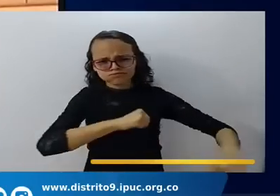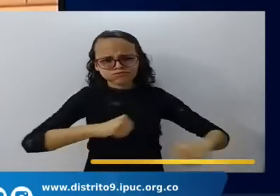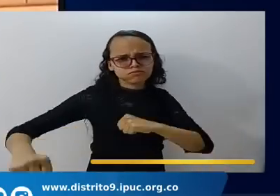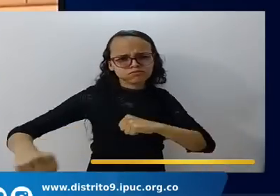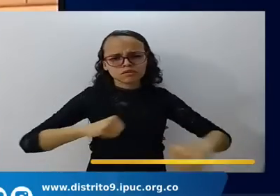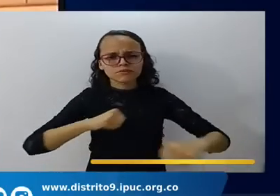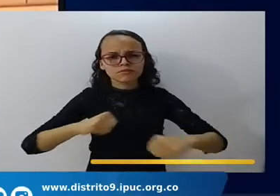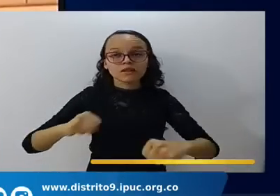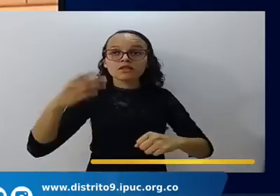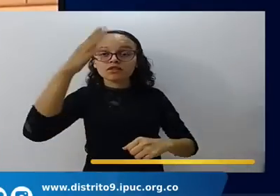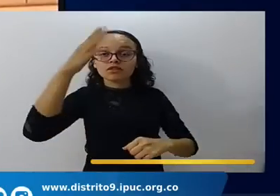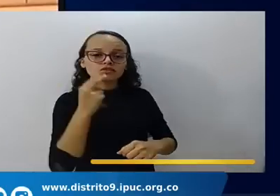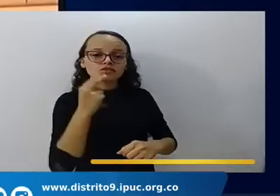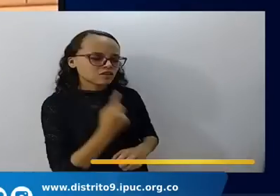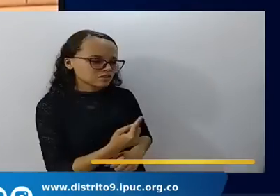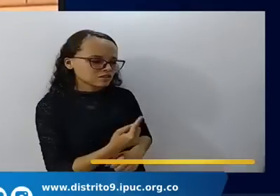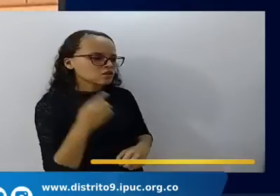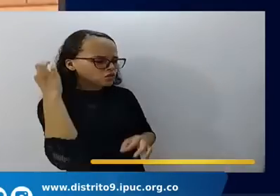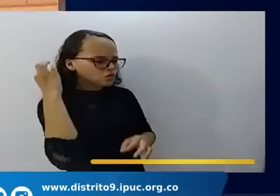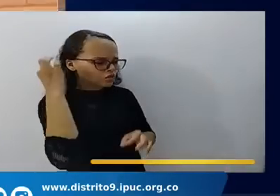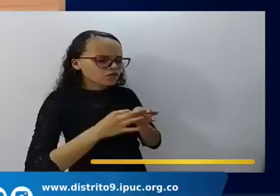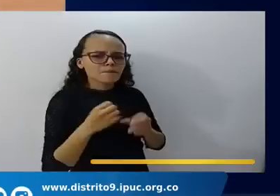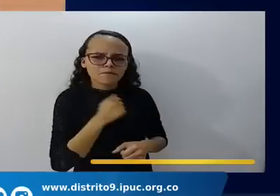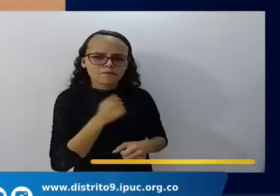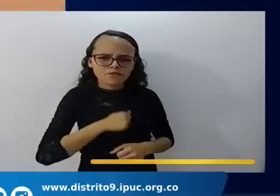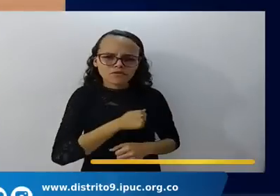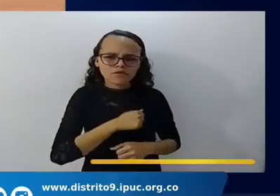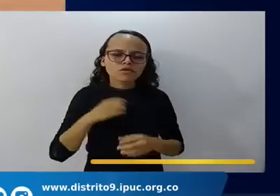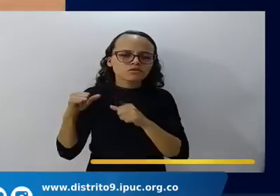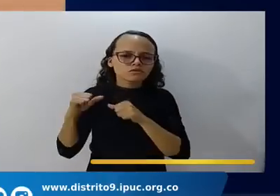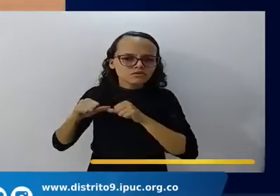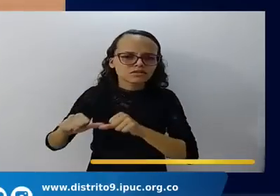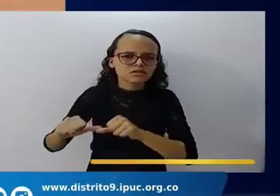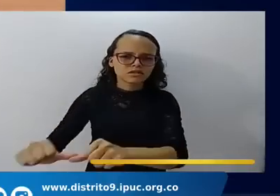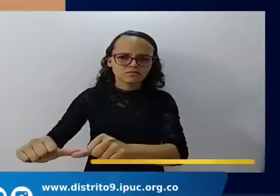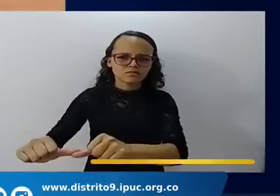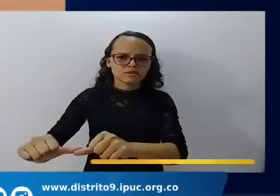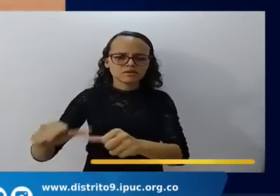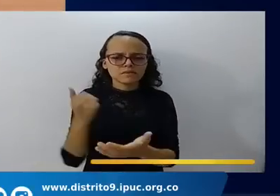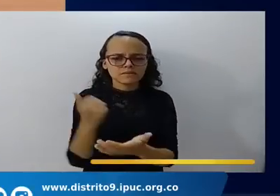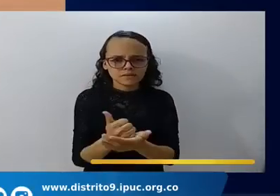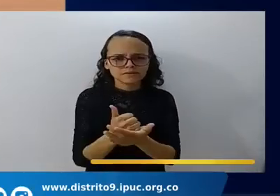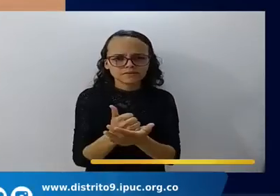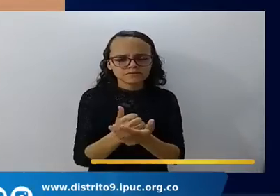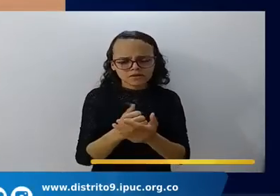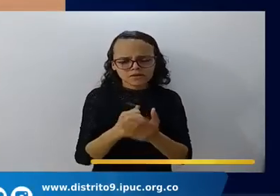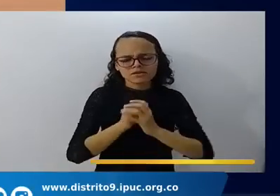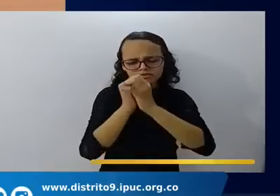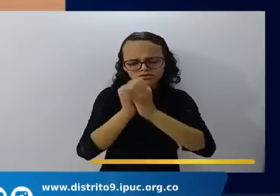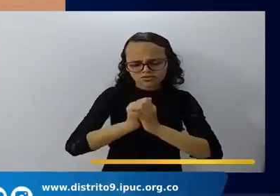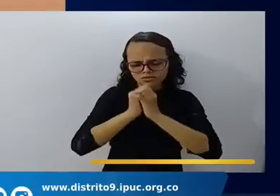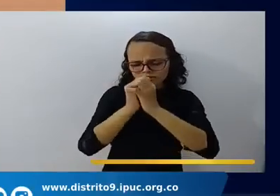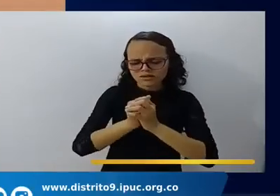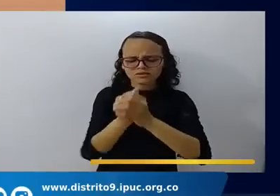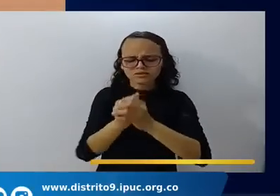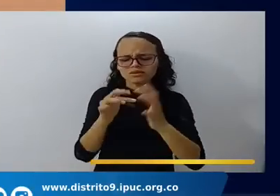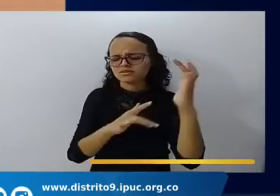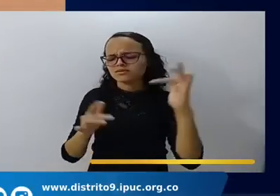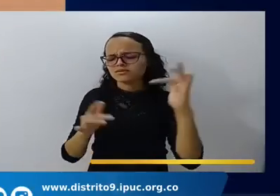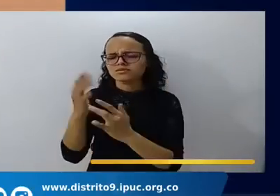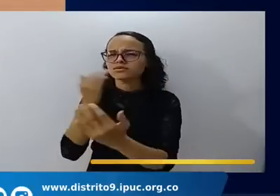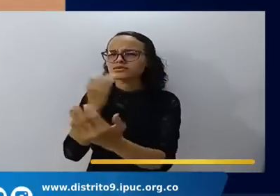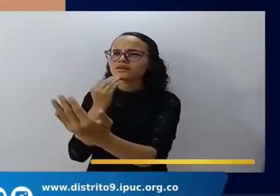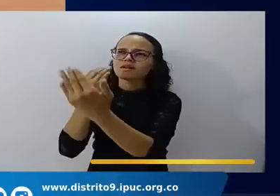dice que tu fe no falte soberano Jesús te damos gracias